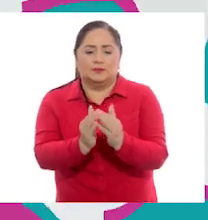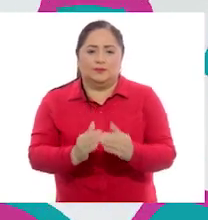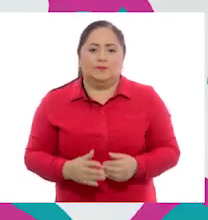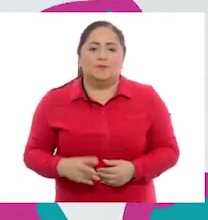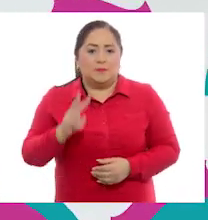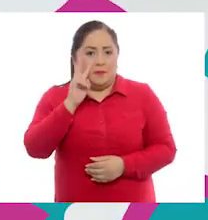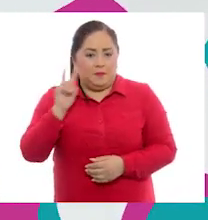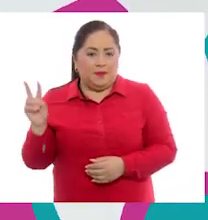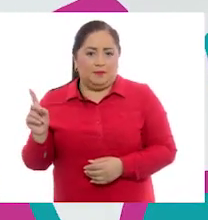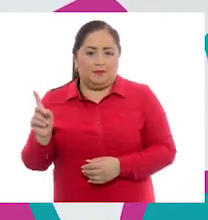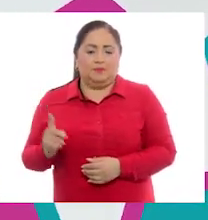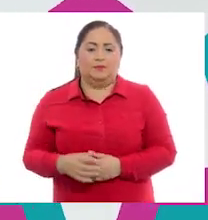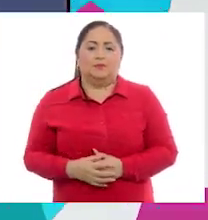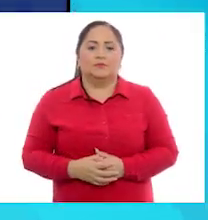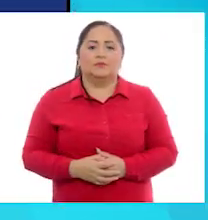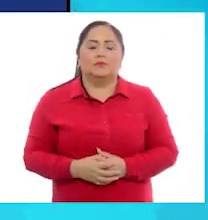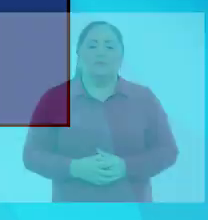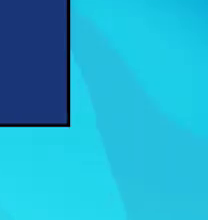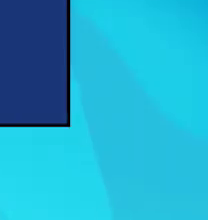Vamos a verlos.